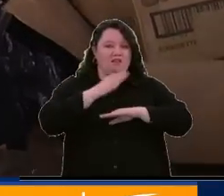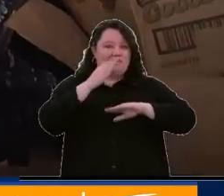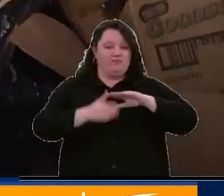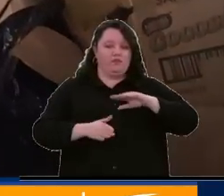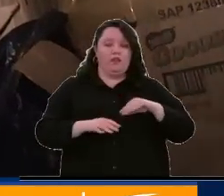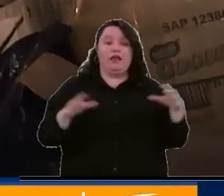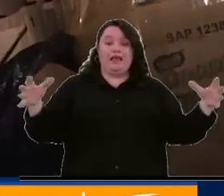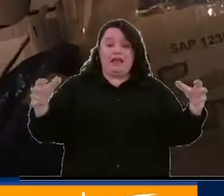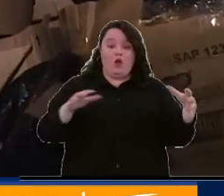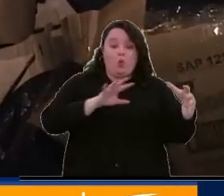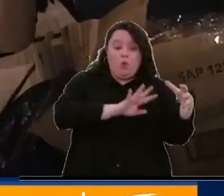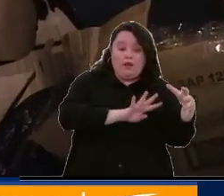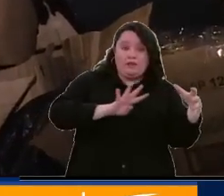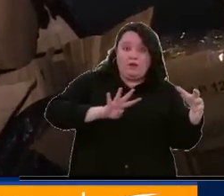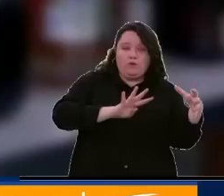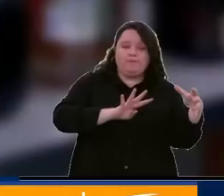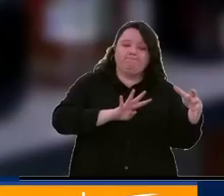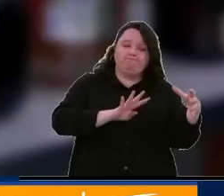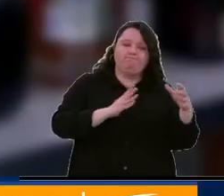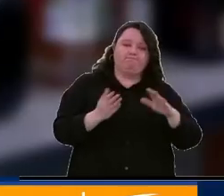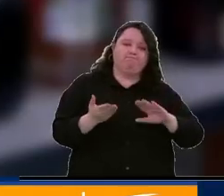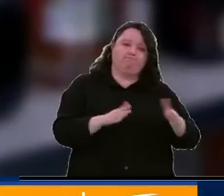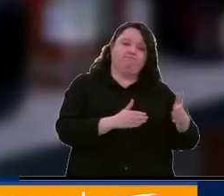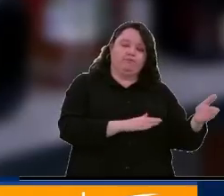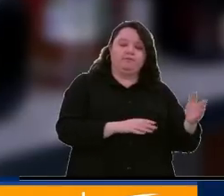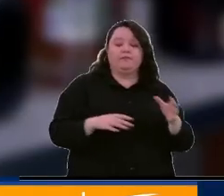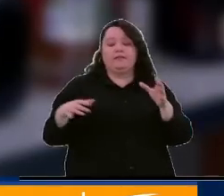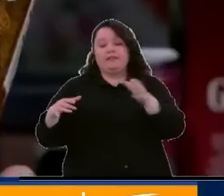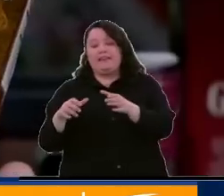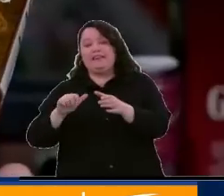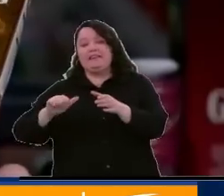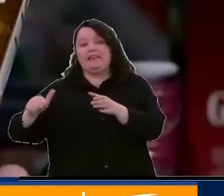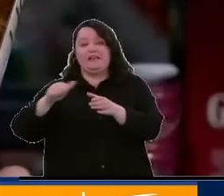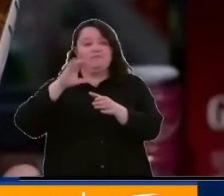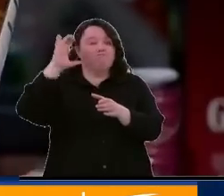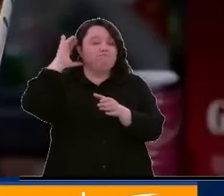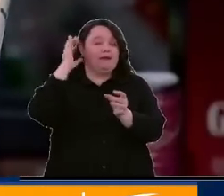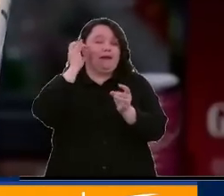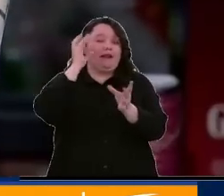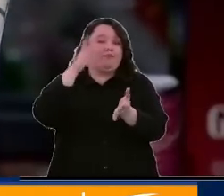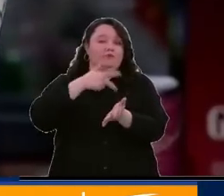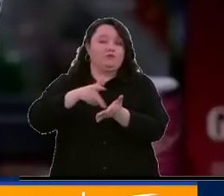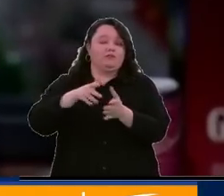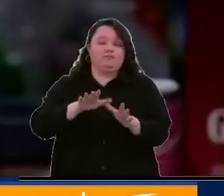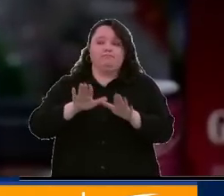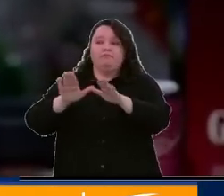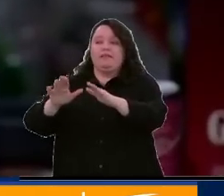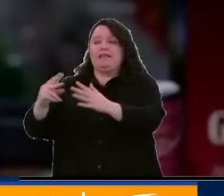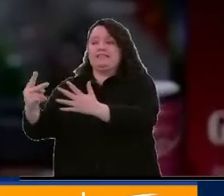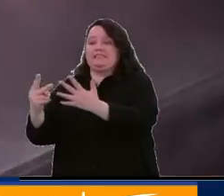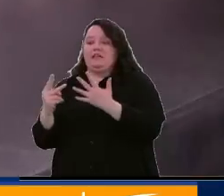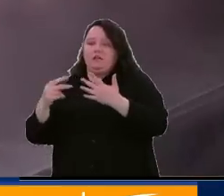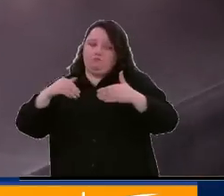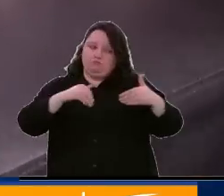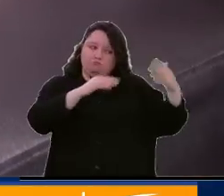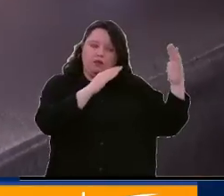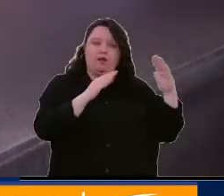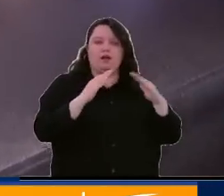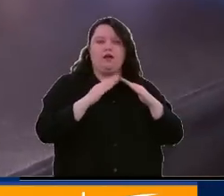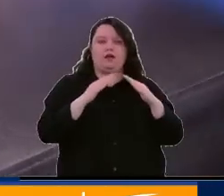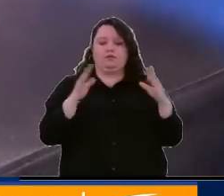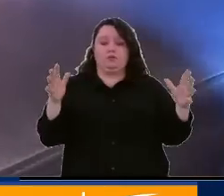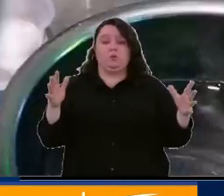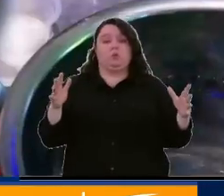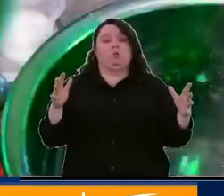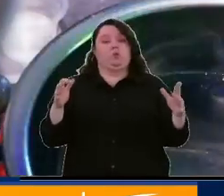44 personas lamentablemente fallecieron. 10 personas están en unidades de cuidados intensivos, solo 7 personas se han dado de alta. Eso nos da cuenta de